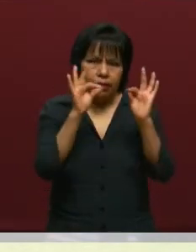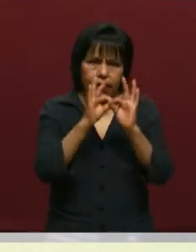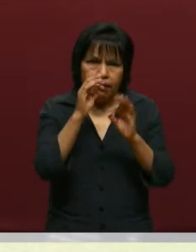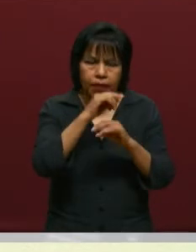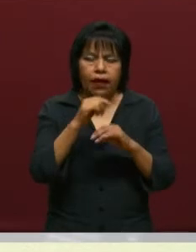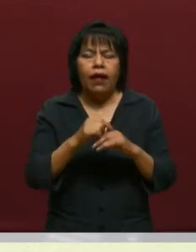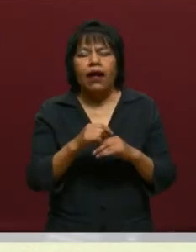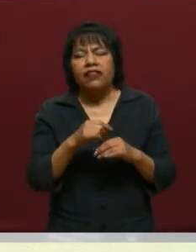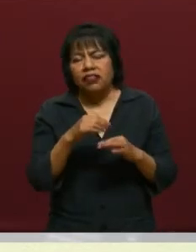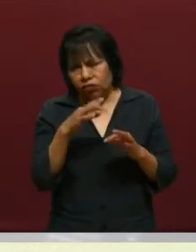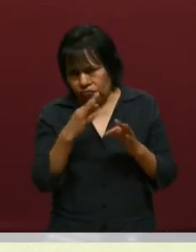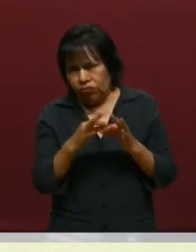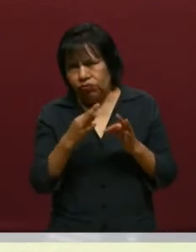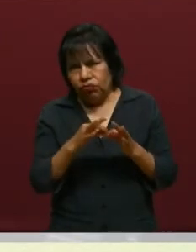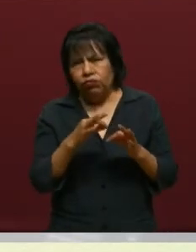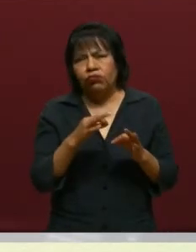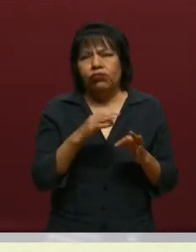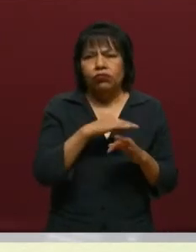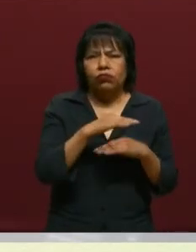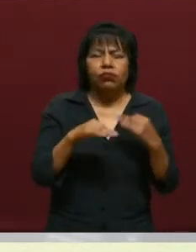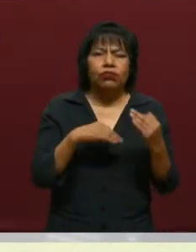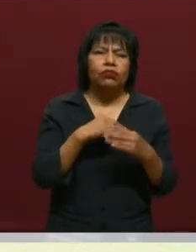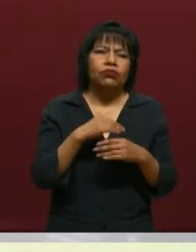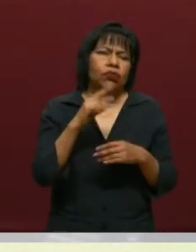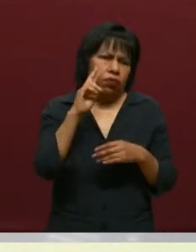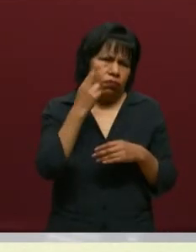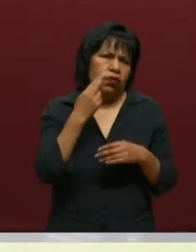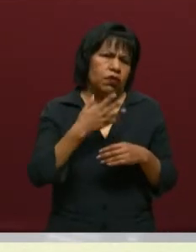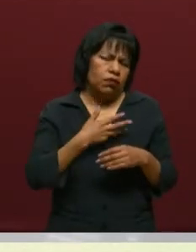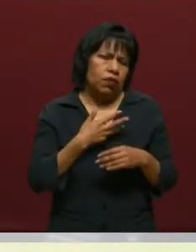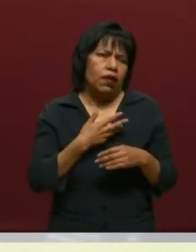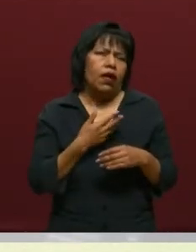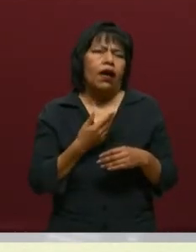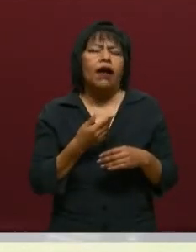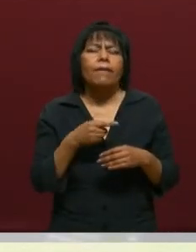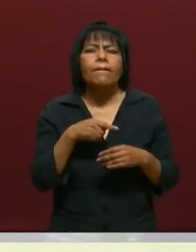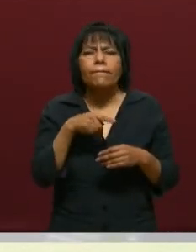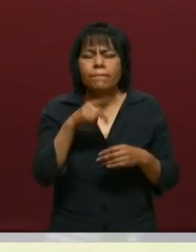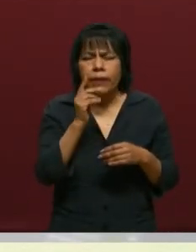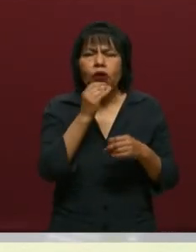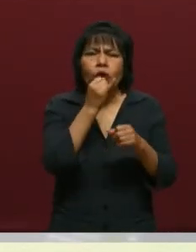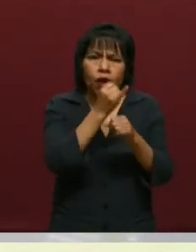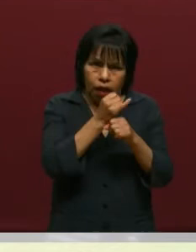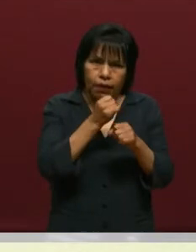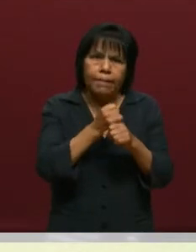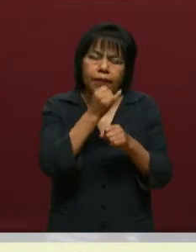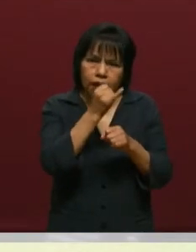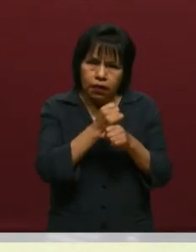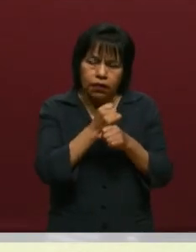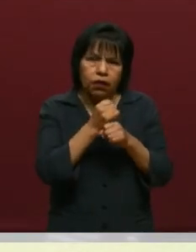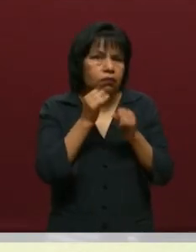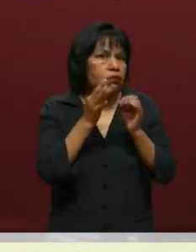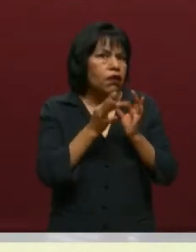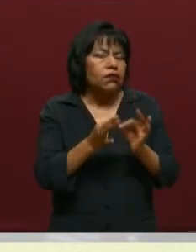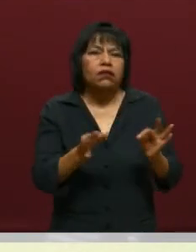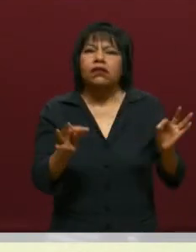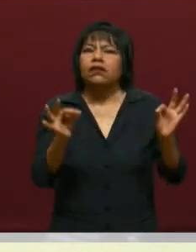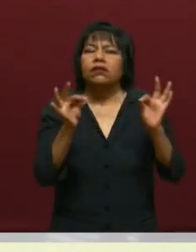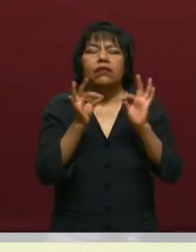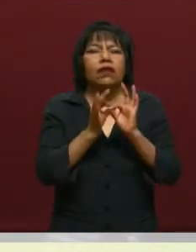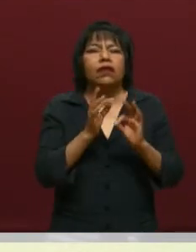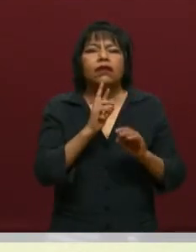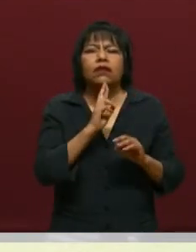esta excelencia, pero además que la investigación se convierte en producto, en responder,